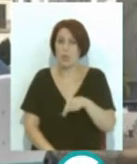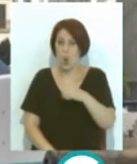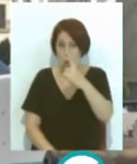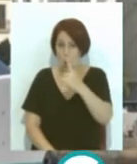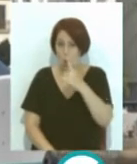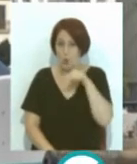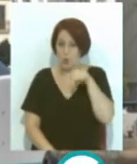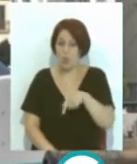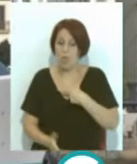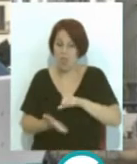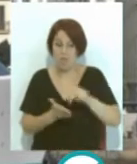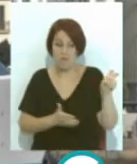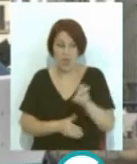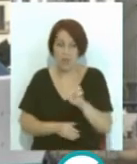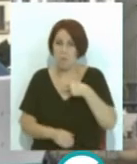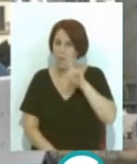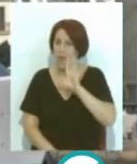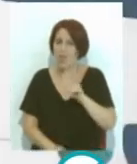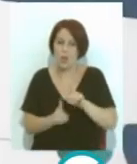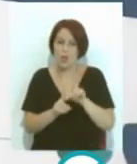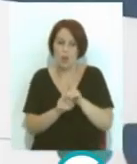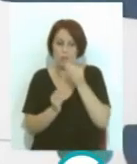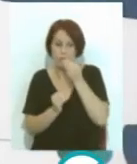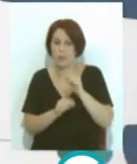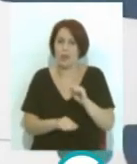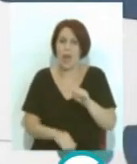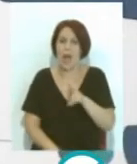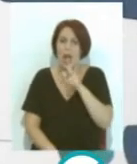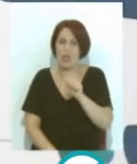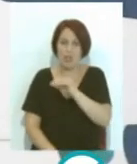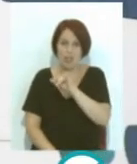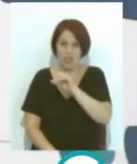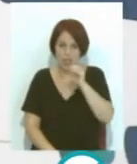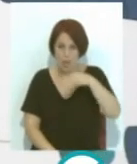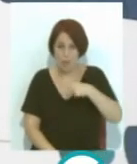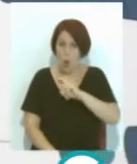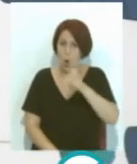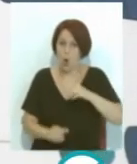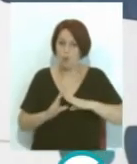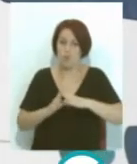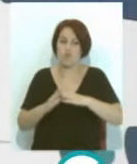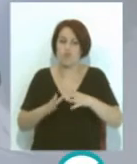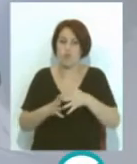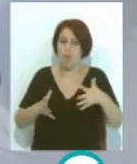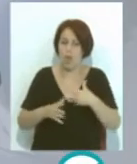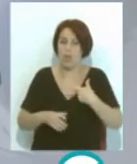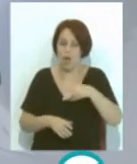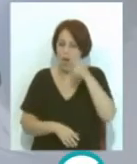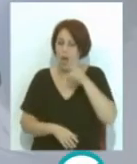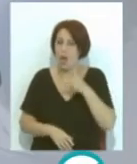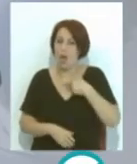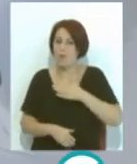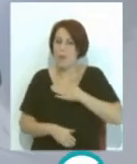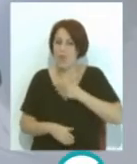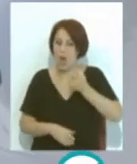de ciudad de este barco de lujo parece de algún modo tomar el relevo de la ZAM. El otro megayate, propiedad también de otro jeque de Abu Dhabi que hasta